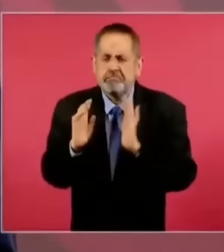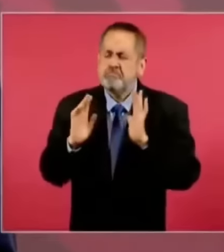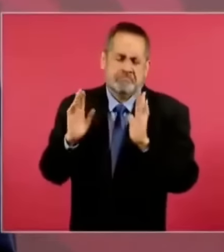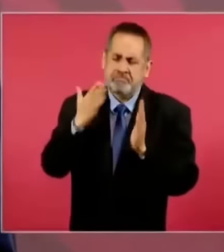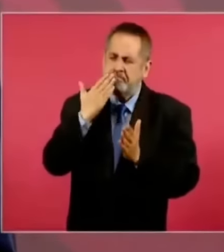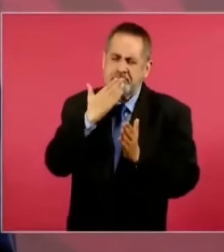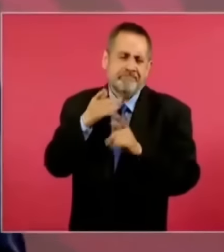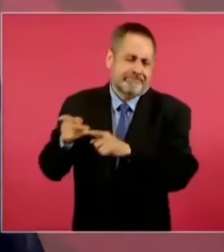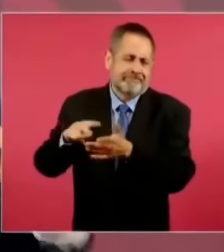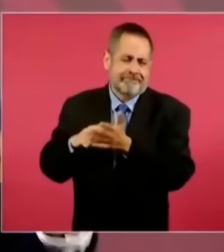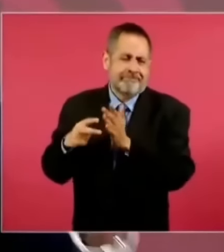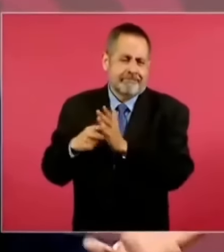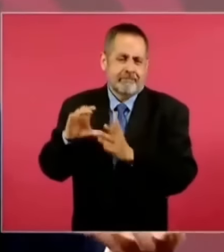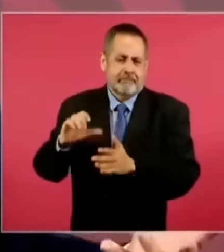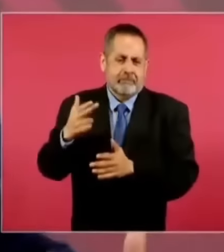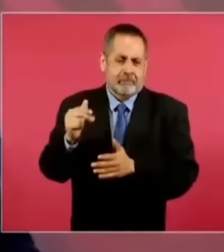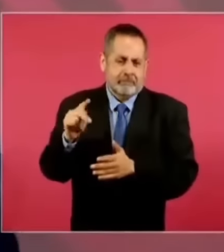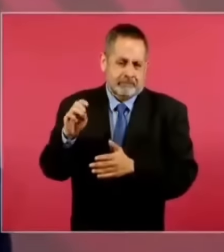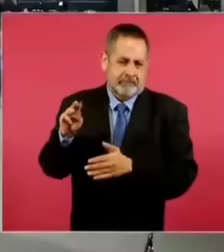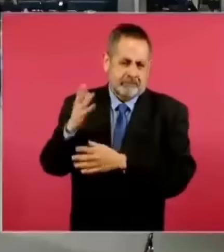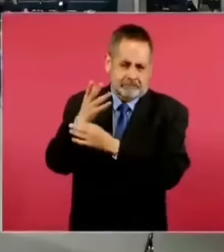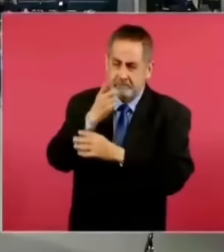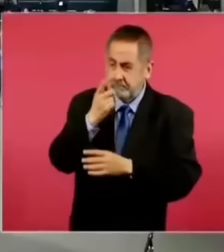No, eso es importante.